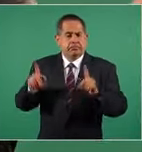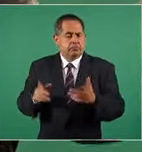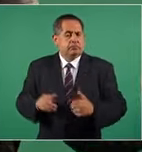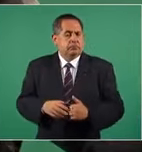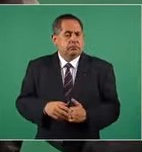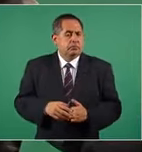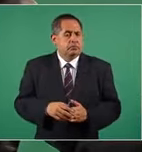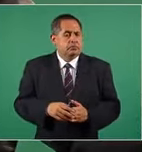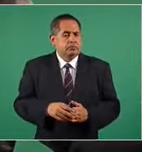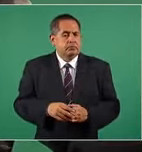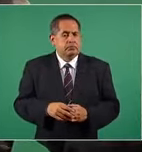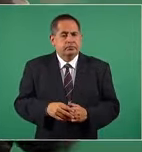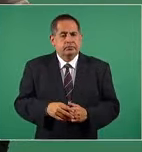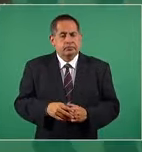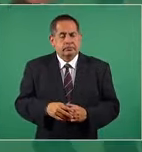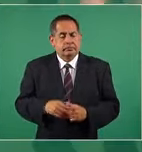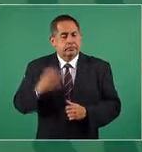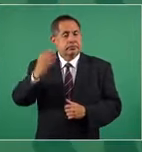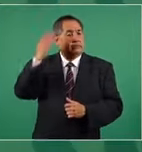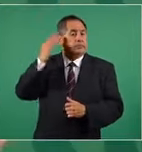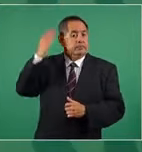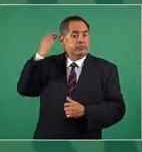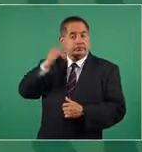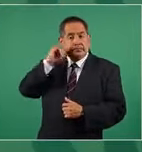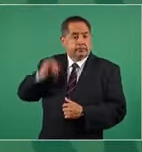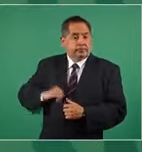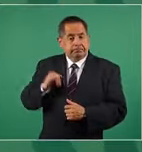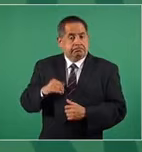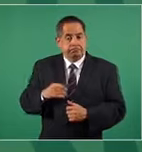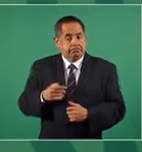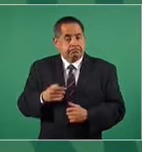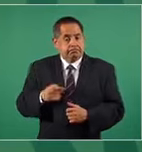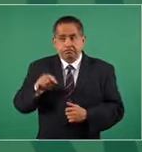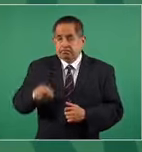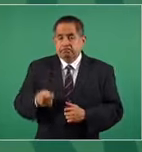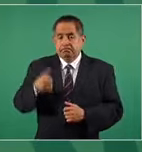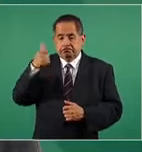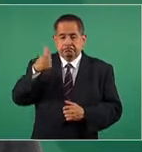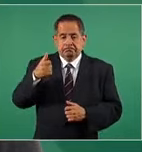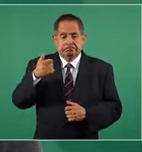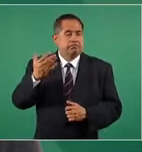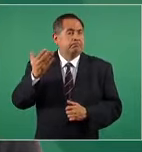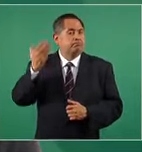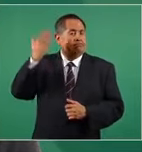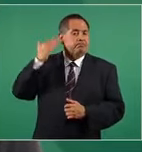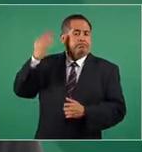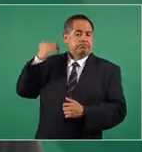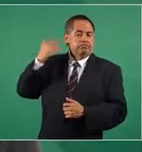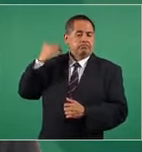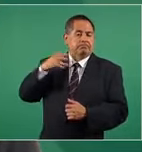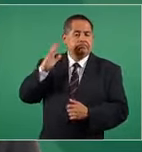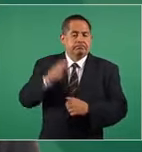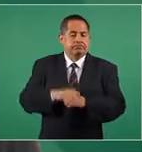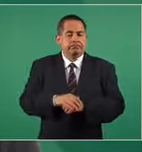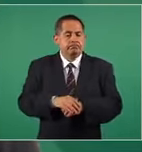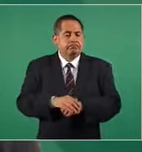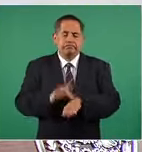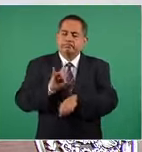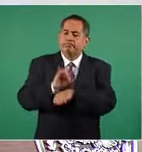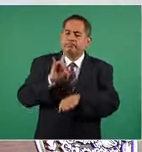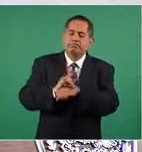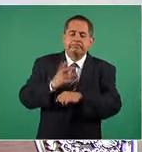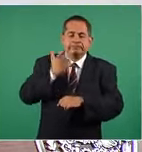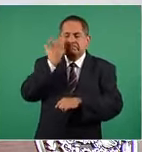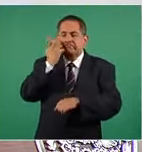¿Cuándo se había visto esto? Todo era atole con el dedo.